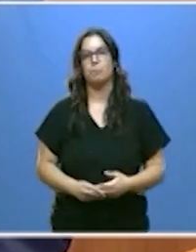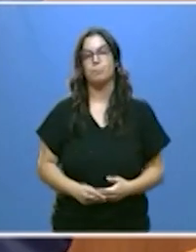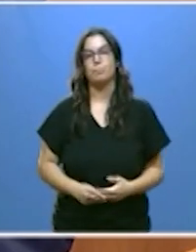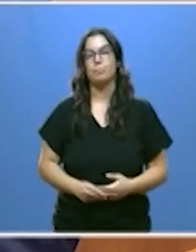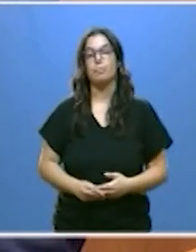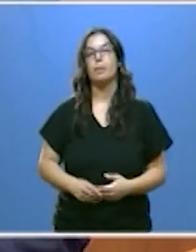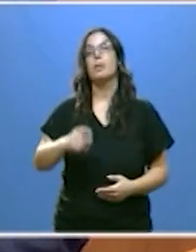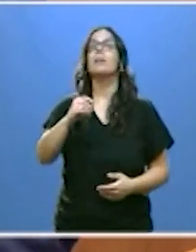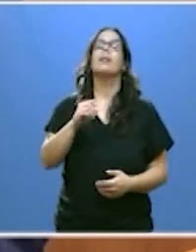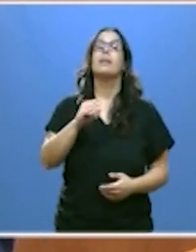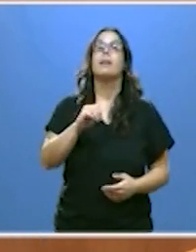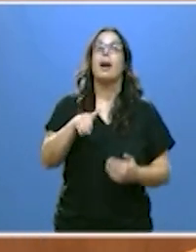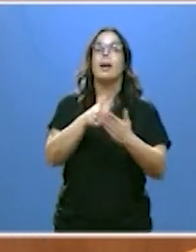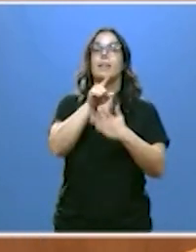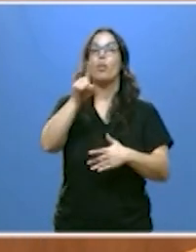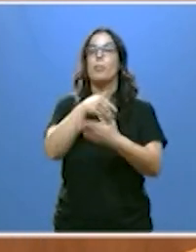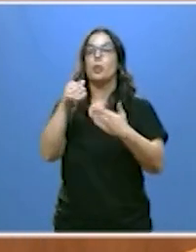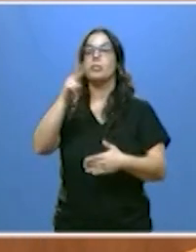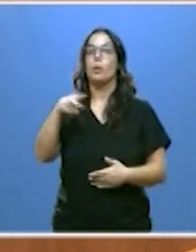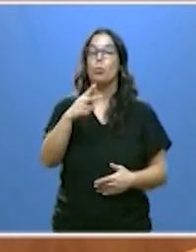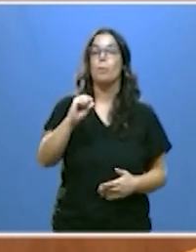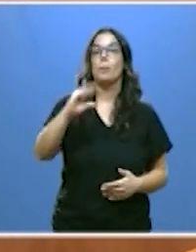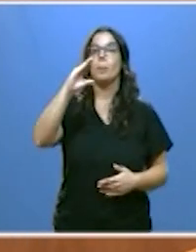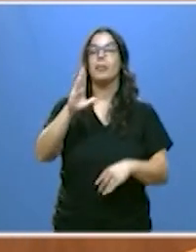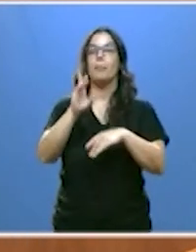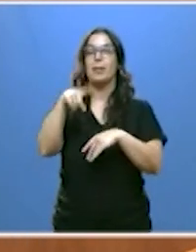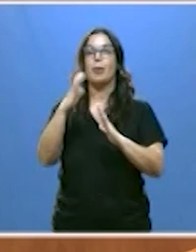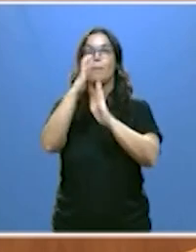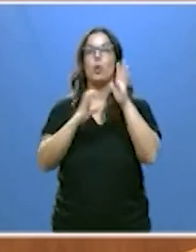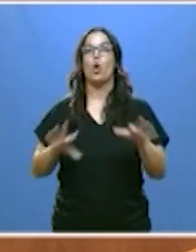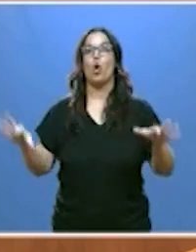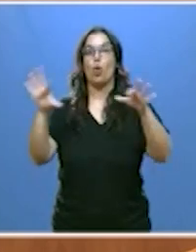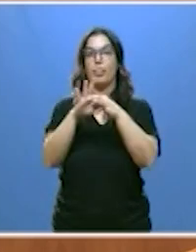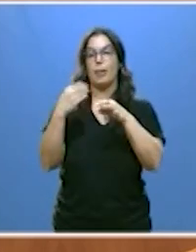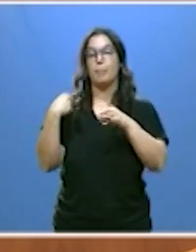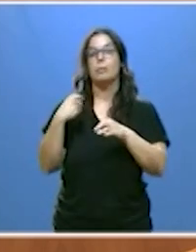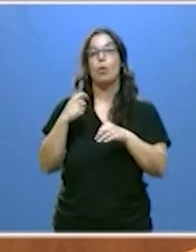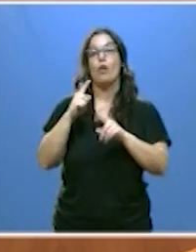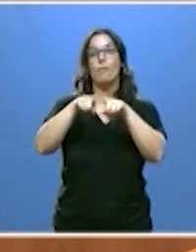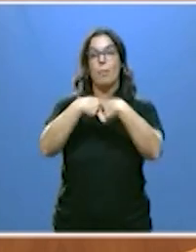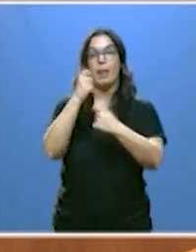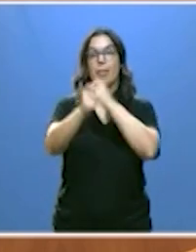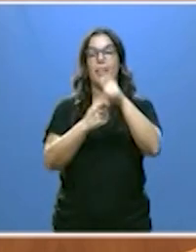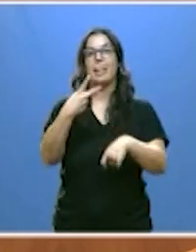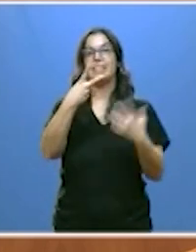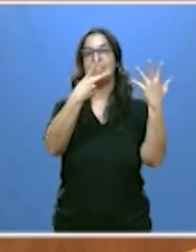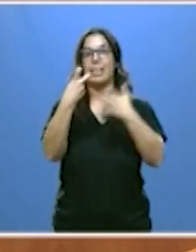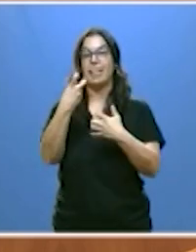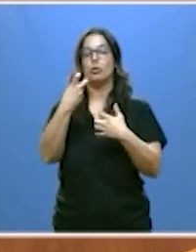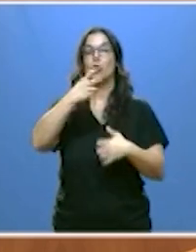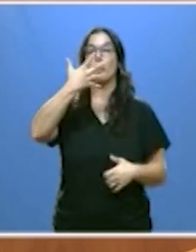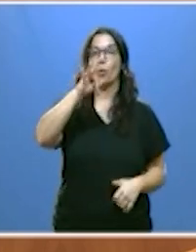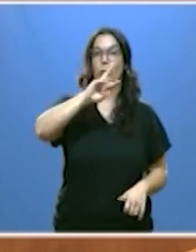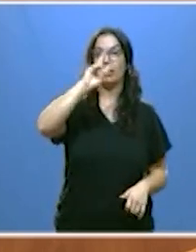incrementamos hasta los 11 millones de euros la dotación del bono concilia que otorga a las familias 750 euros